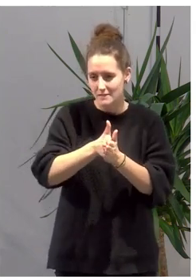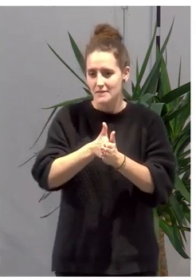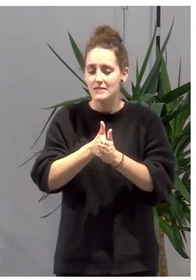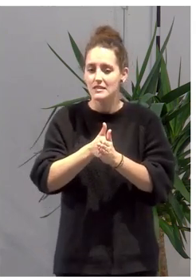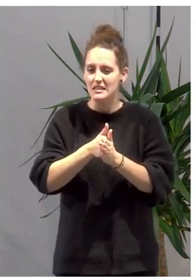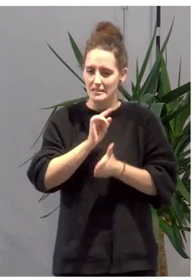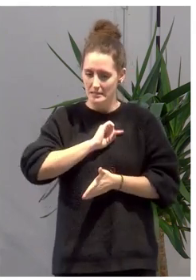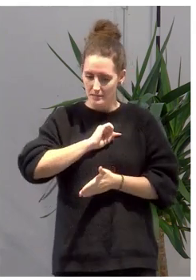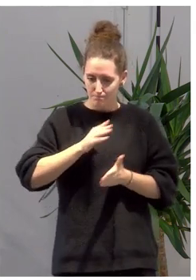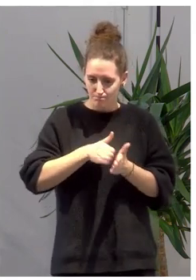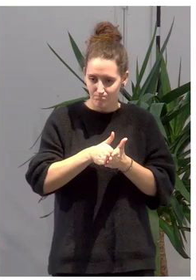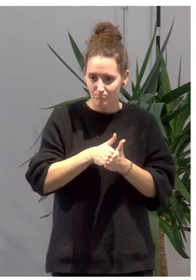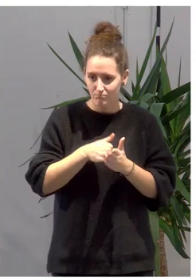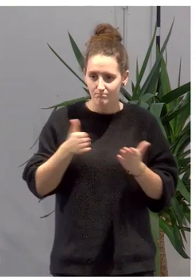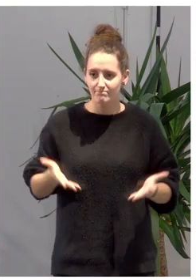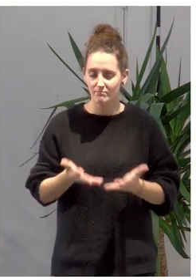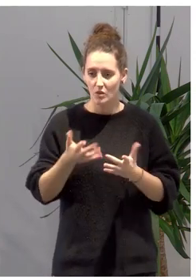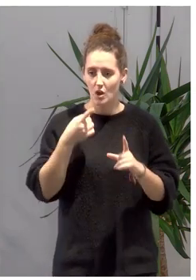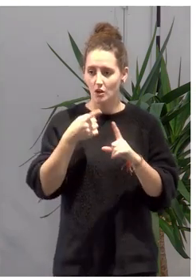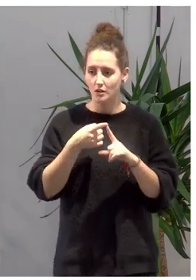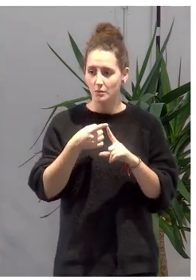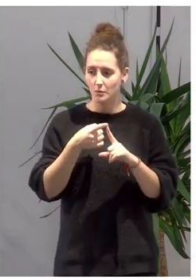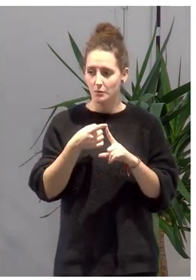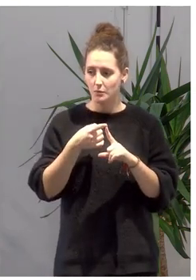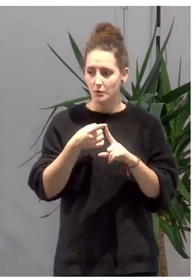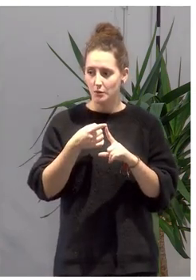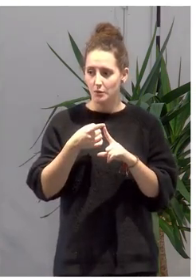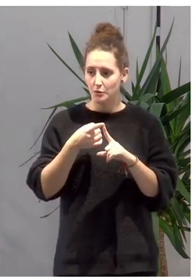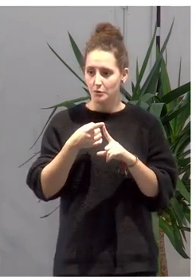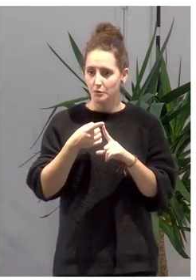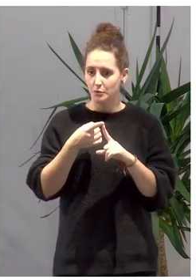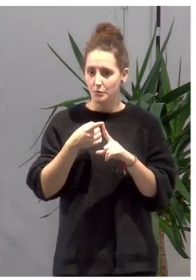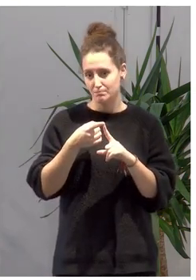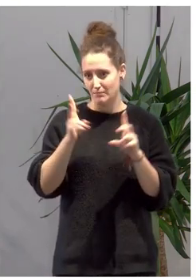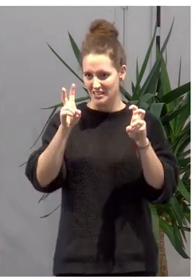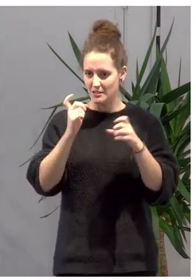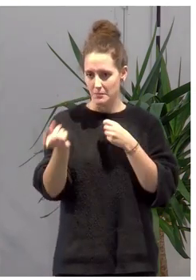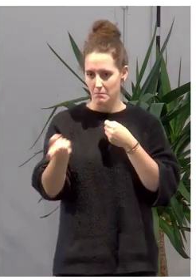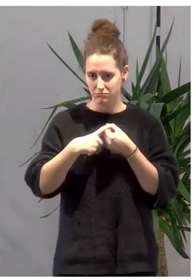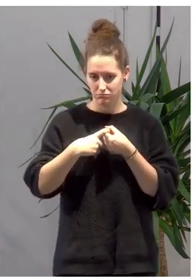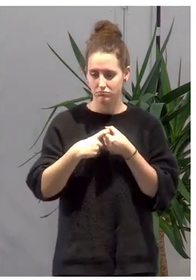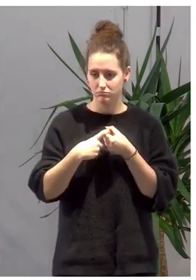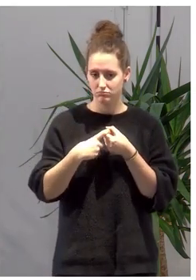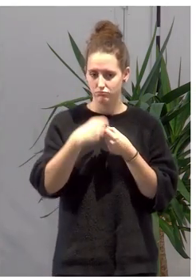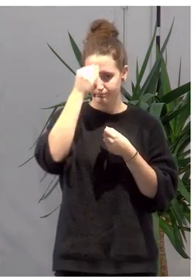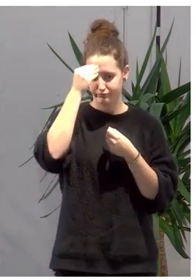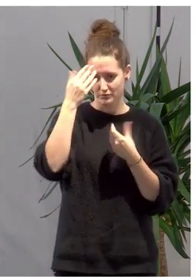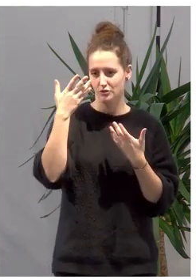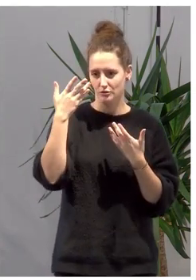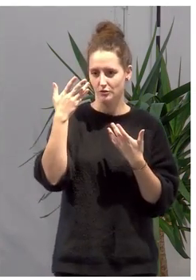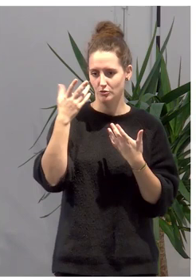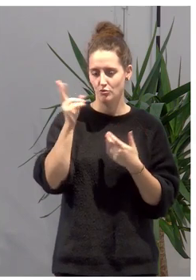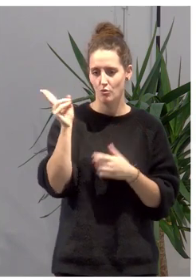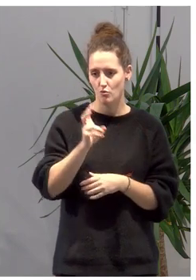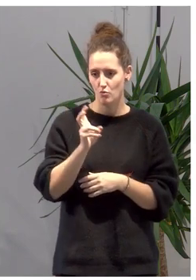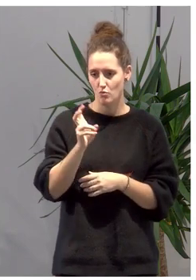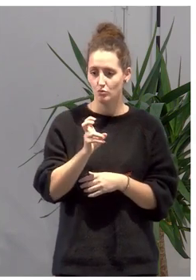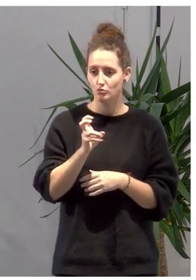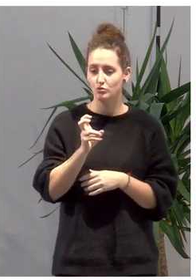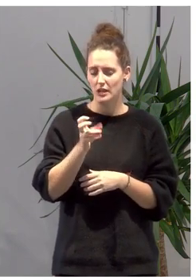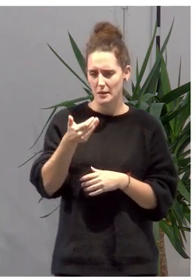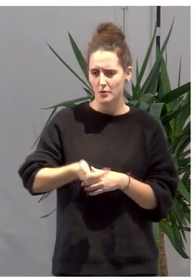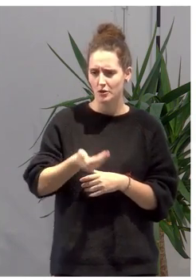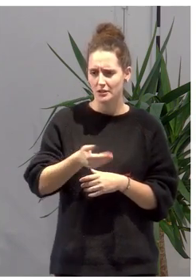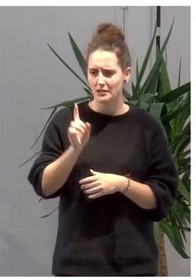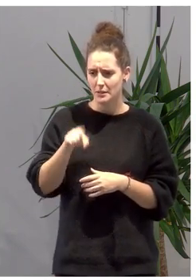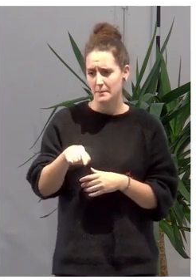motivados también para, pues bueno, pues para entrar en este tema, ¿no? Que yo creo que es muy útil, muy importante a la hora de